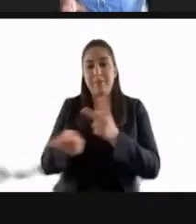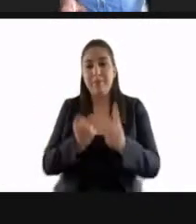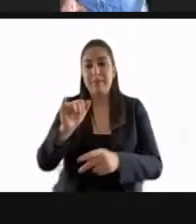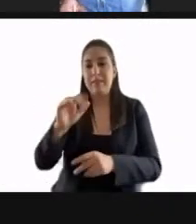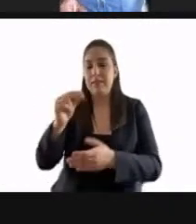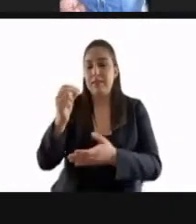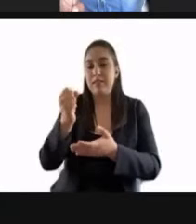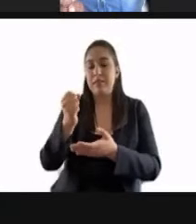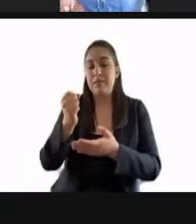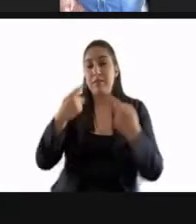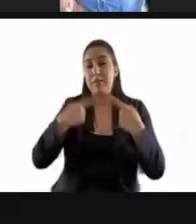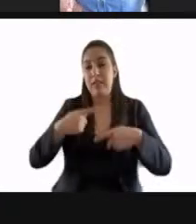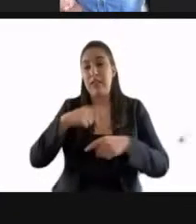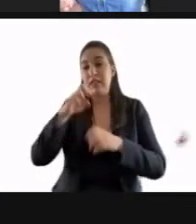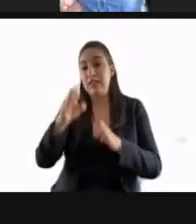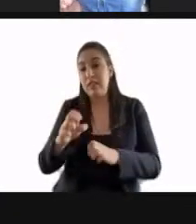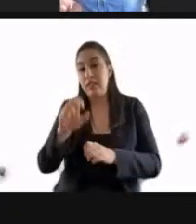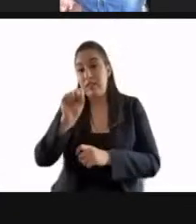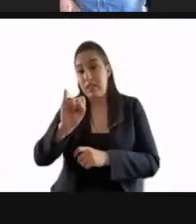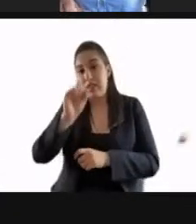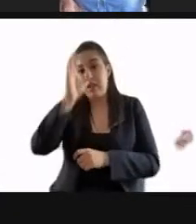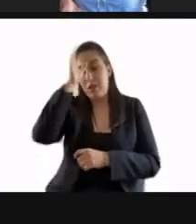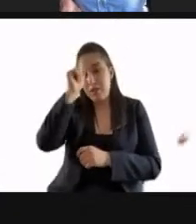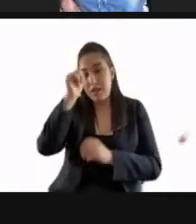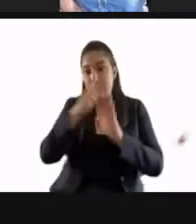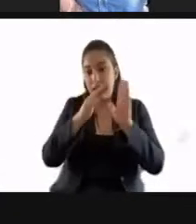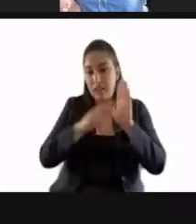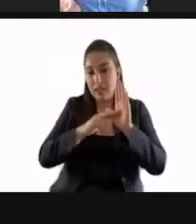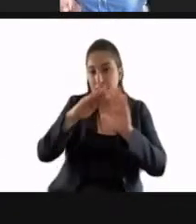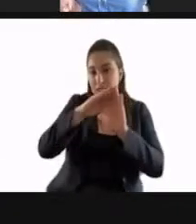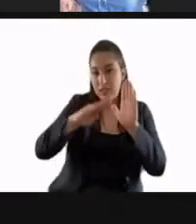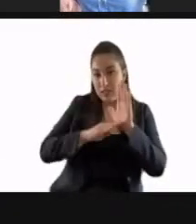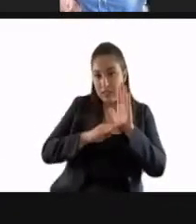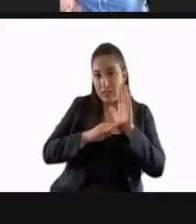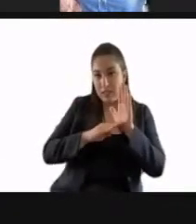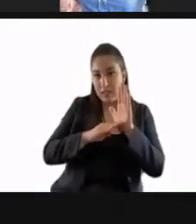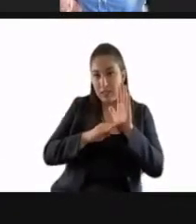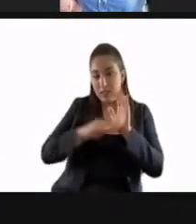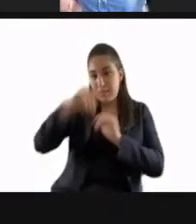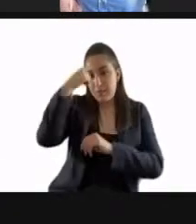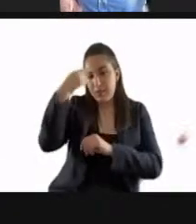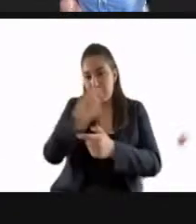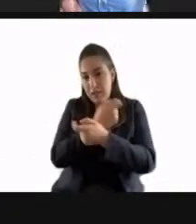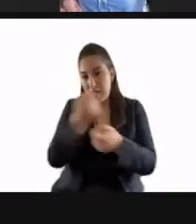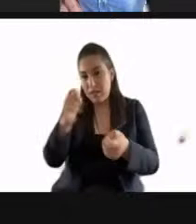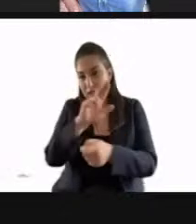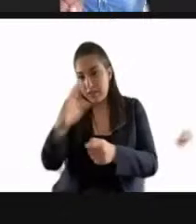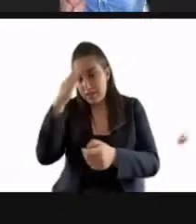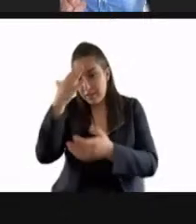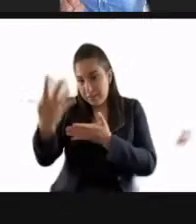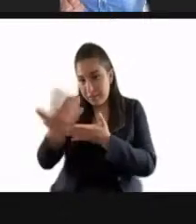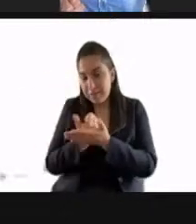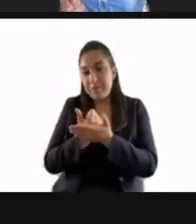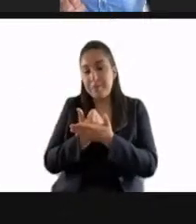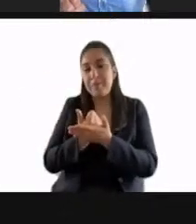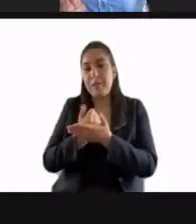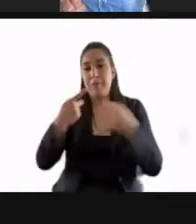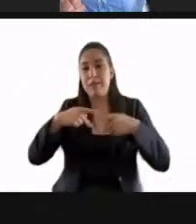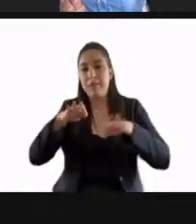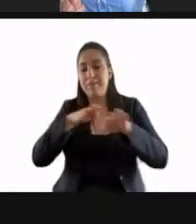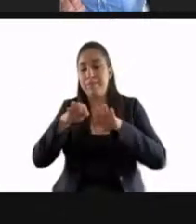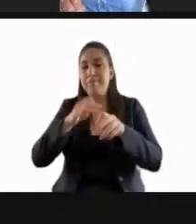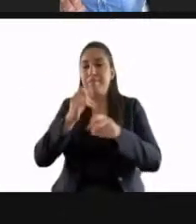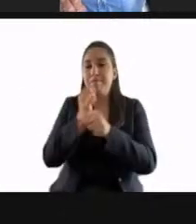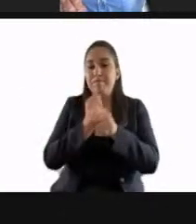quienes estén de acuerdo en aprobar la convocatoria y bases para la entrega de la medalla al mérito periodístico del año 2022